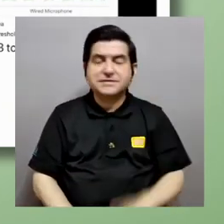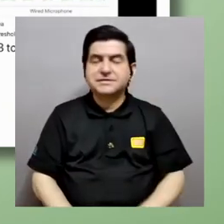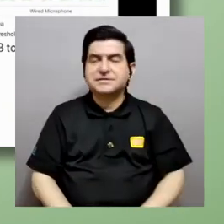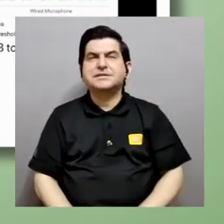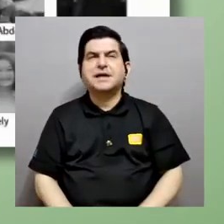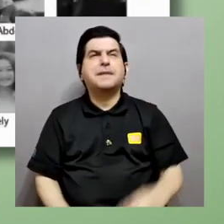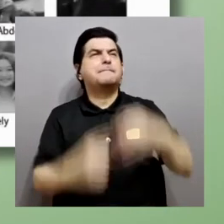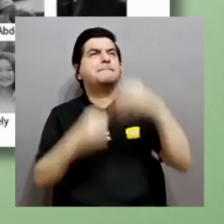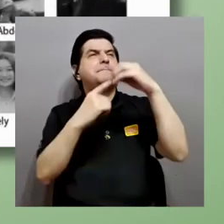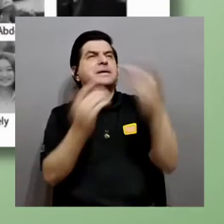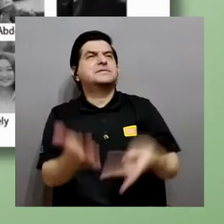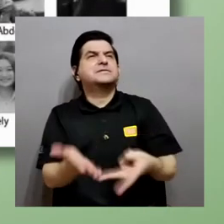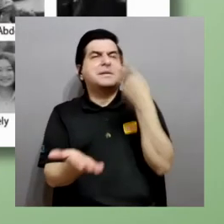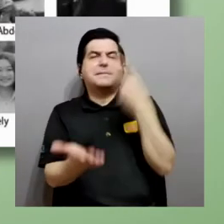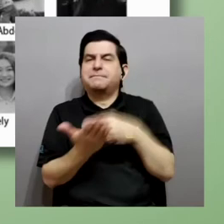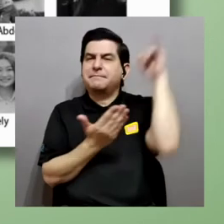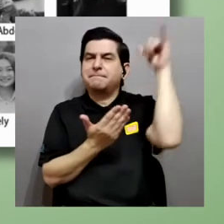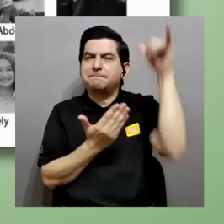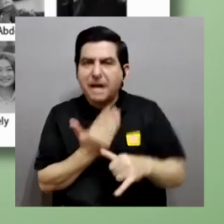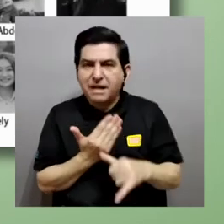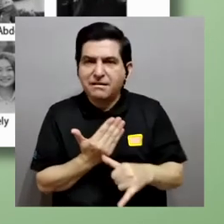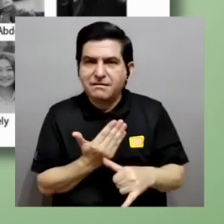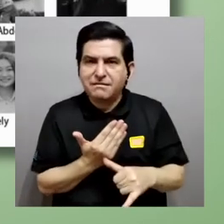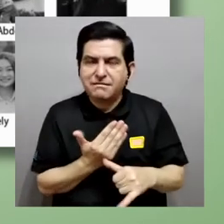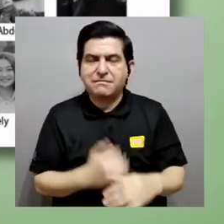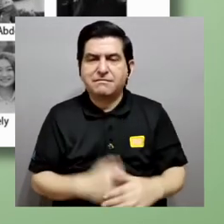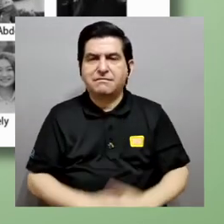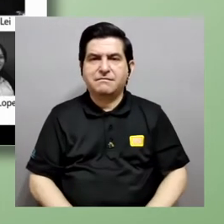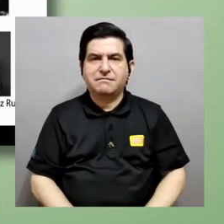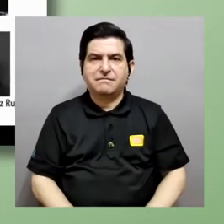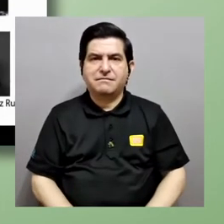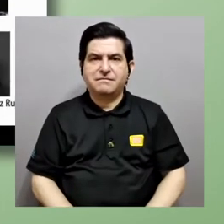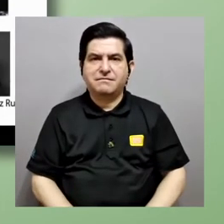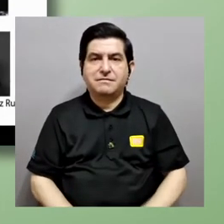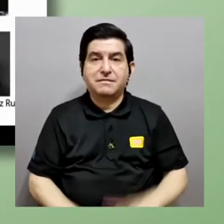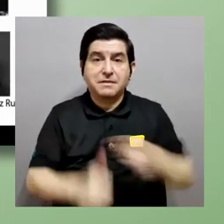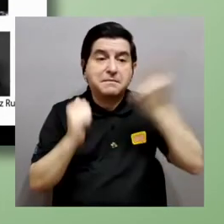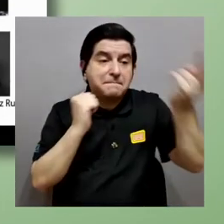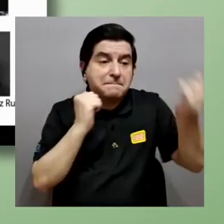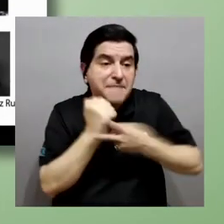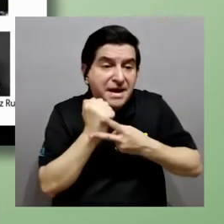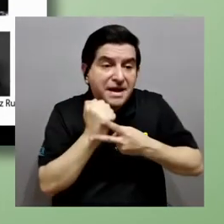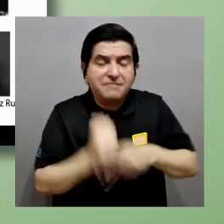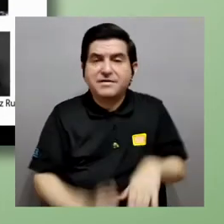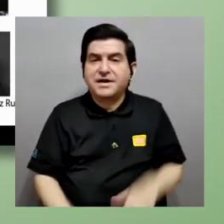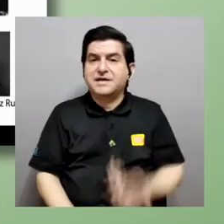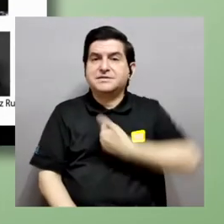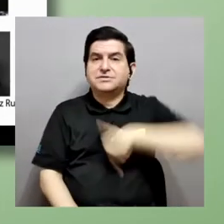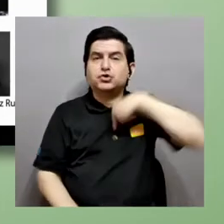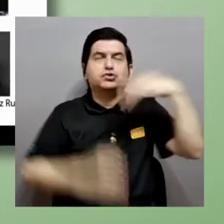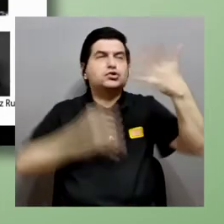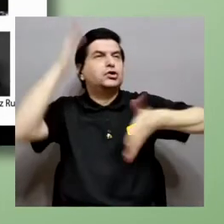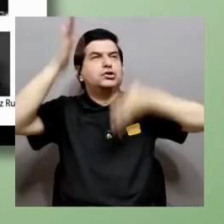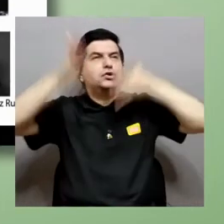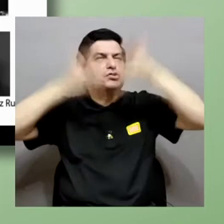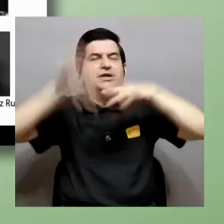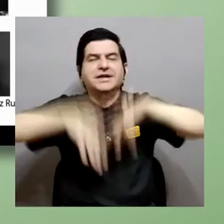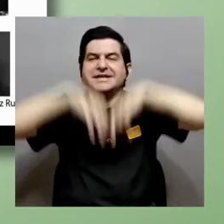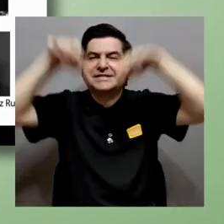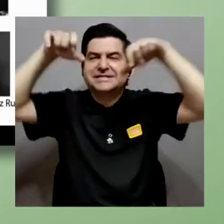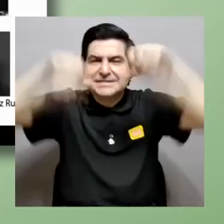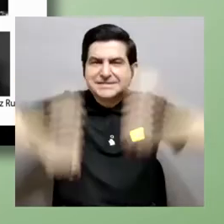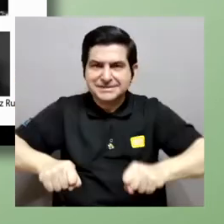el valor mayor de este proyecto es que por primera vez podemos crear un